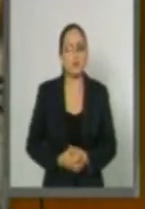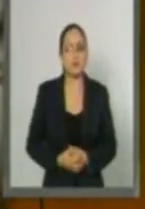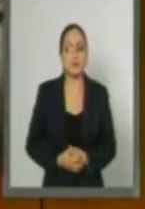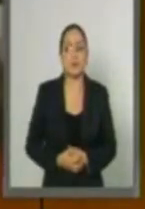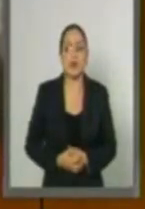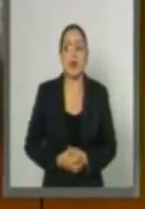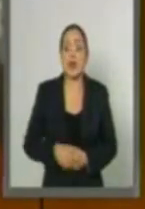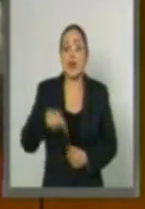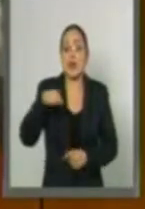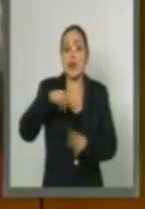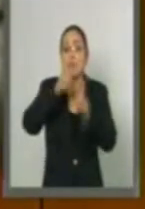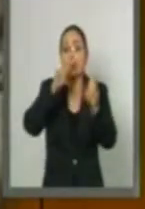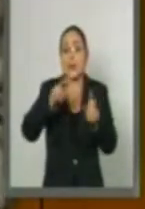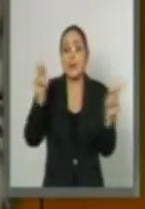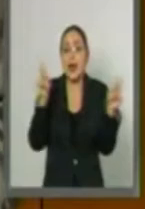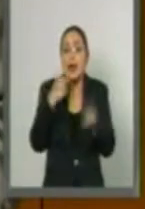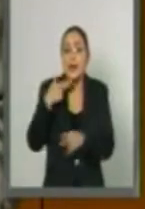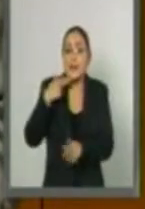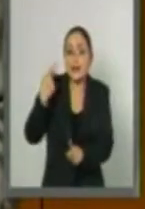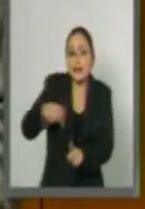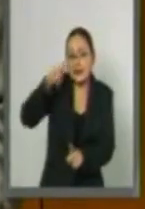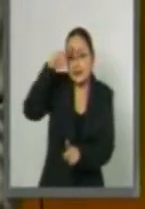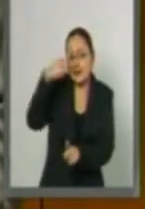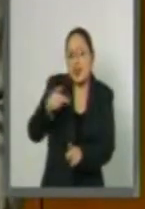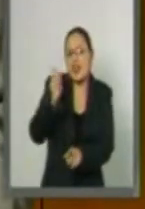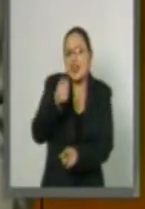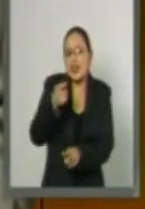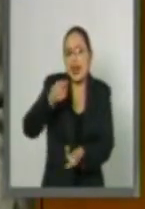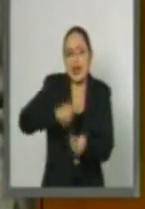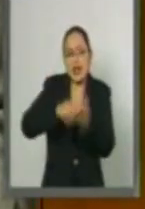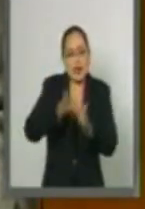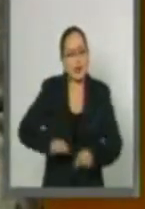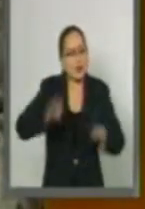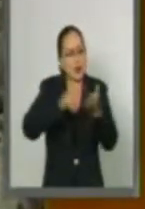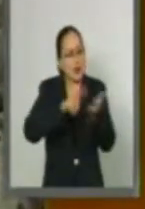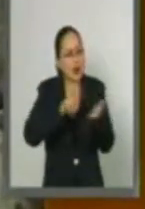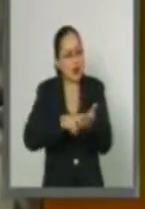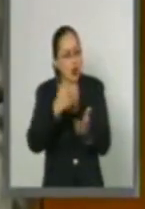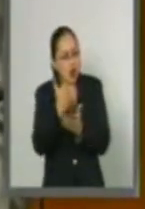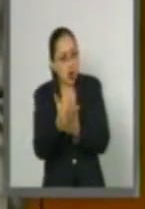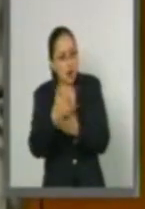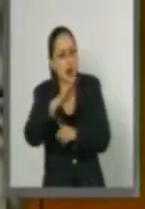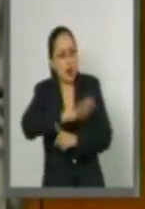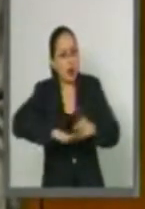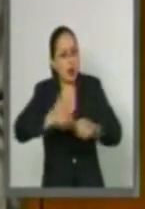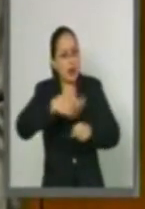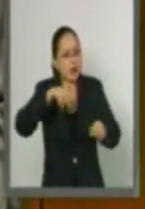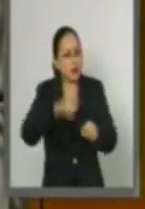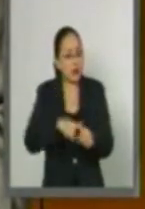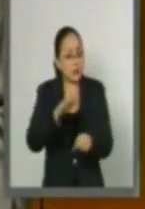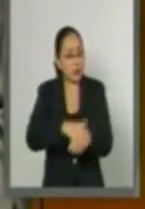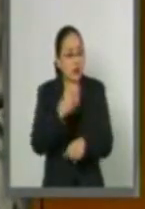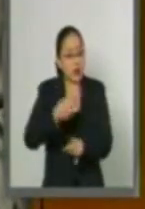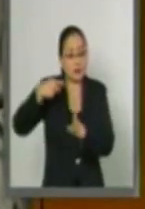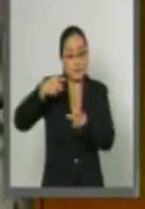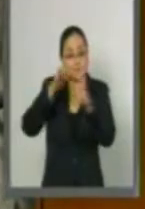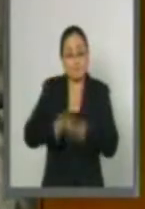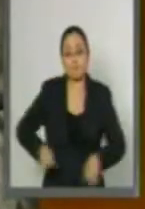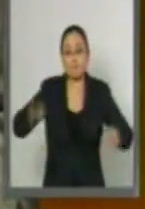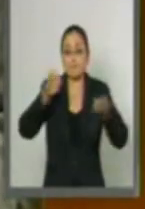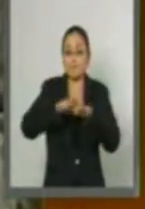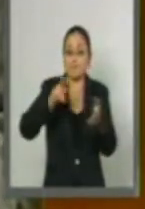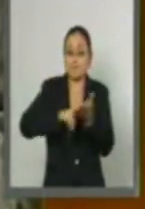apicultura en México tiene una gran importancia socioeconómica y ecológica, ya que es considerada como una de las principales